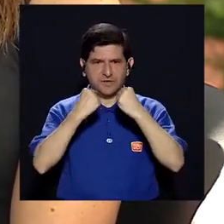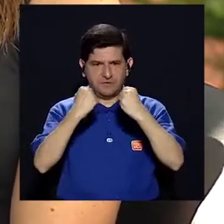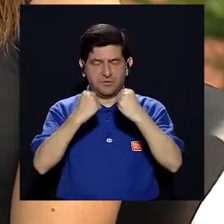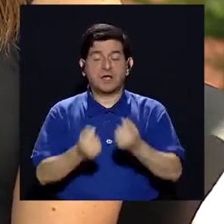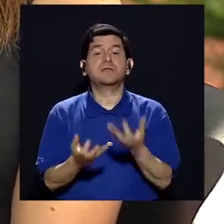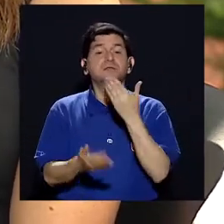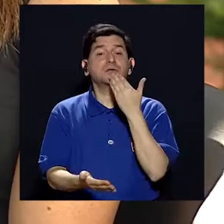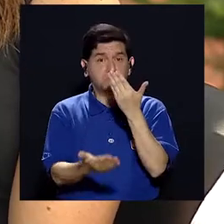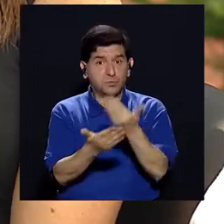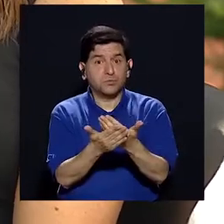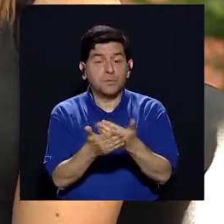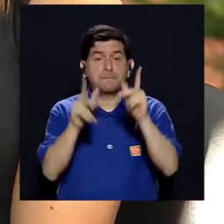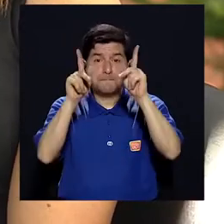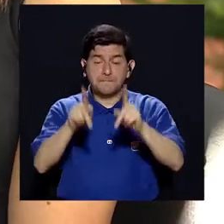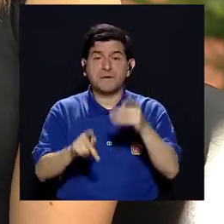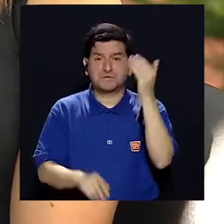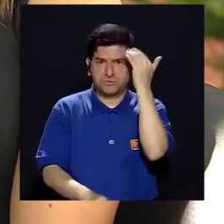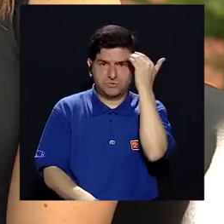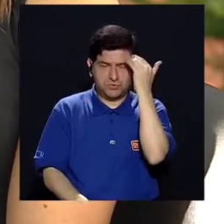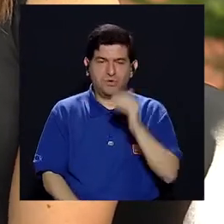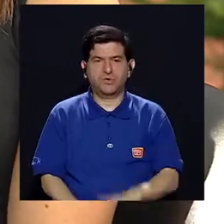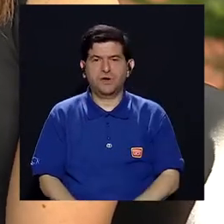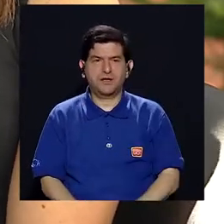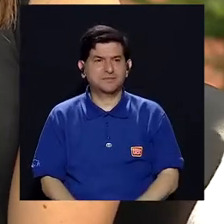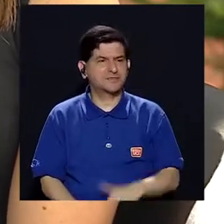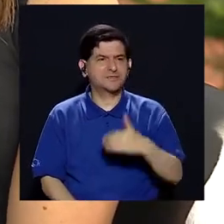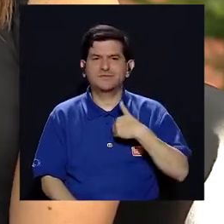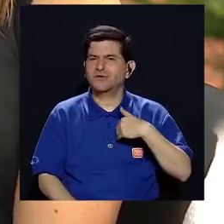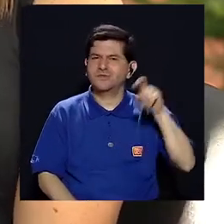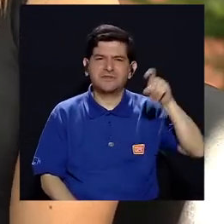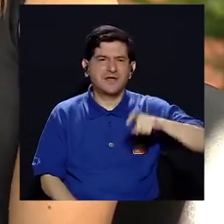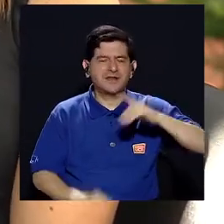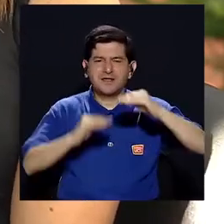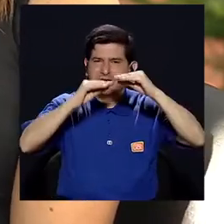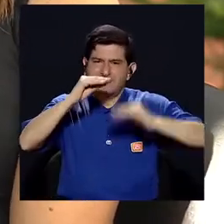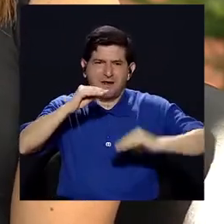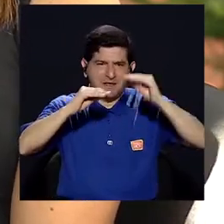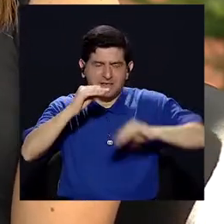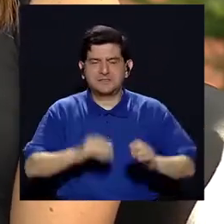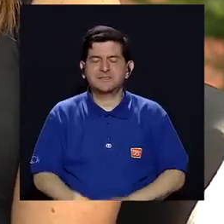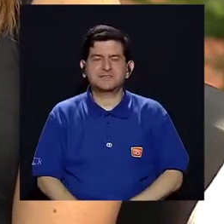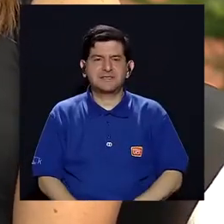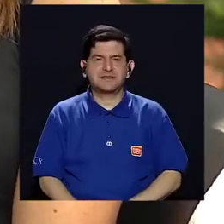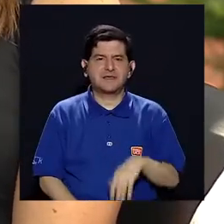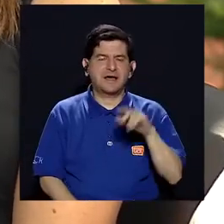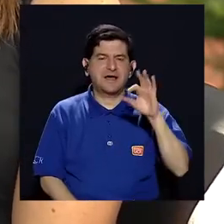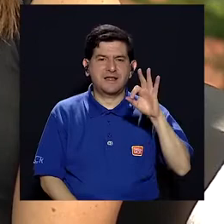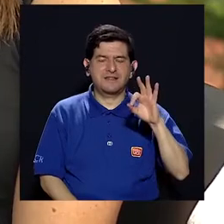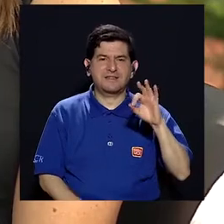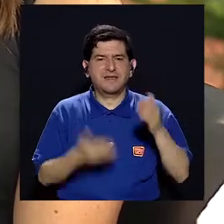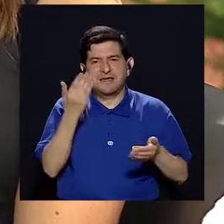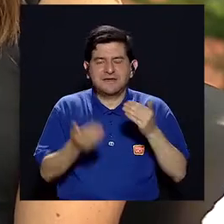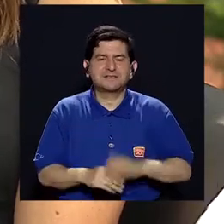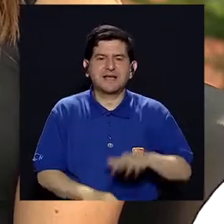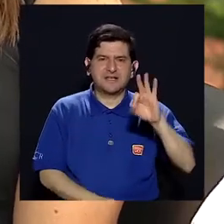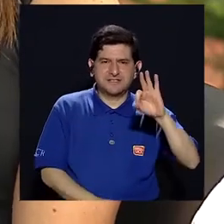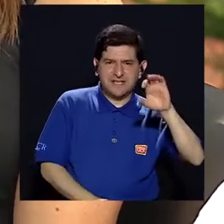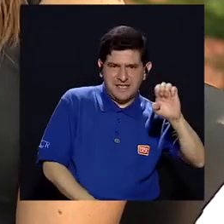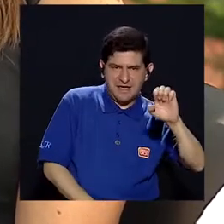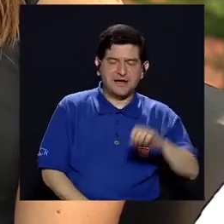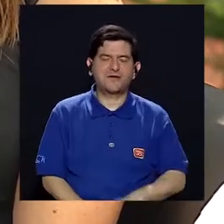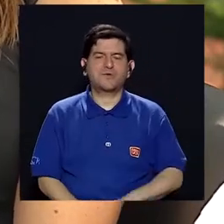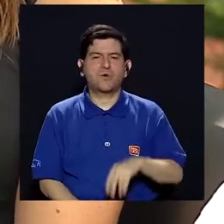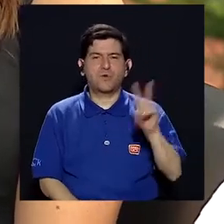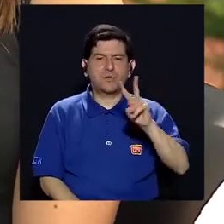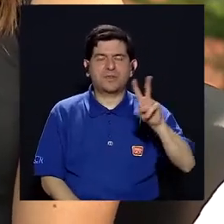micronutrientes, lo cual es bueno porque hay personas que se sabe que no llegan a su necesidad mínima, a lo que es hierro, vitamina A, zinc,